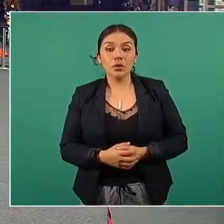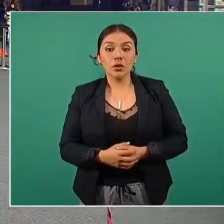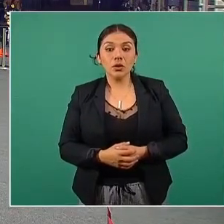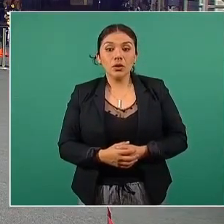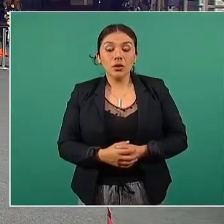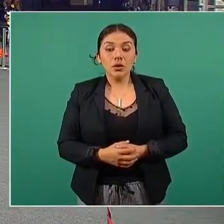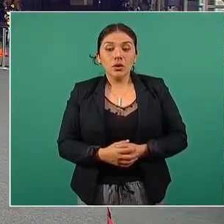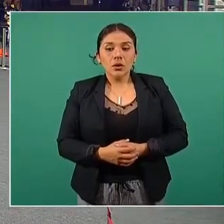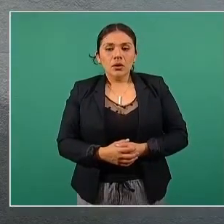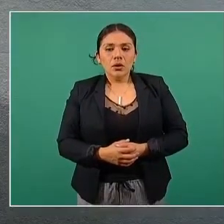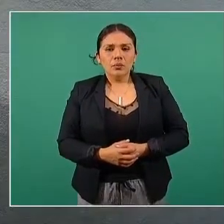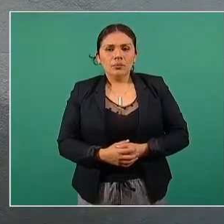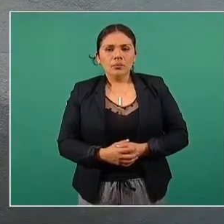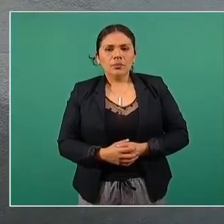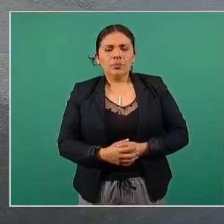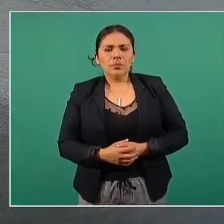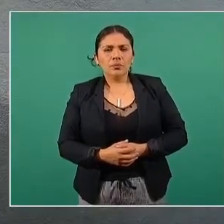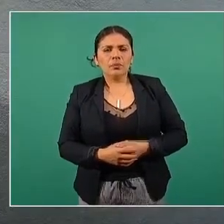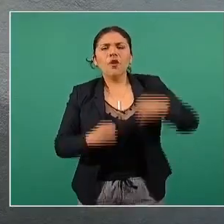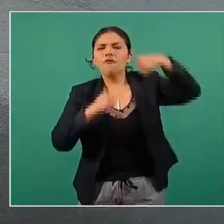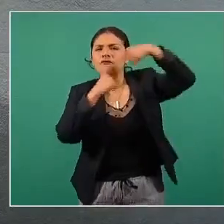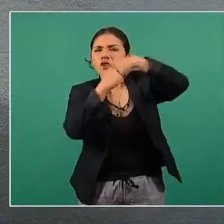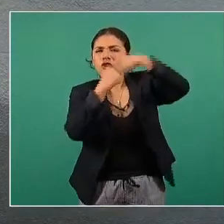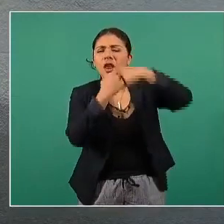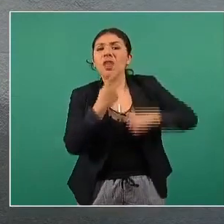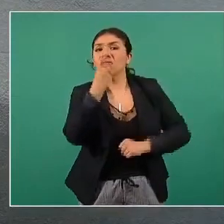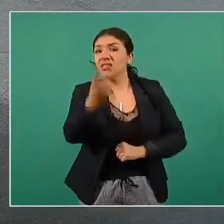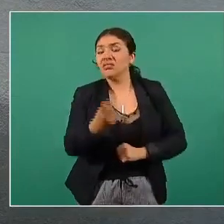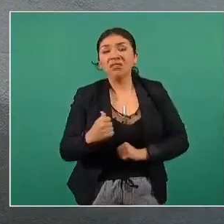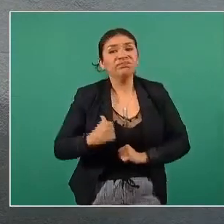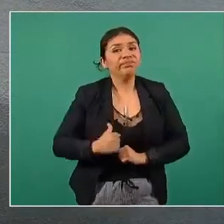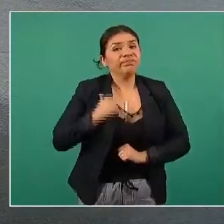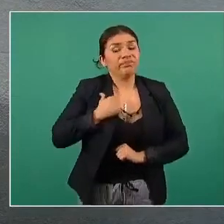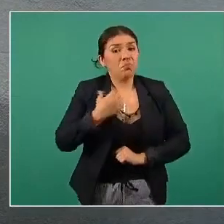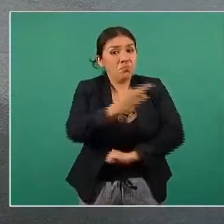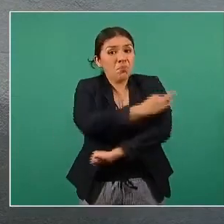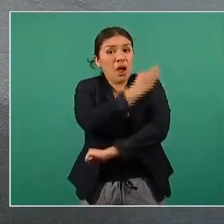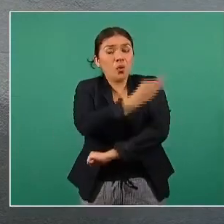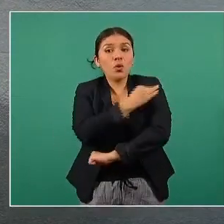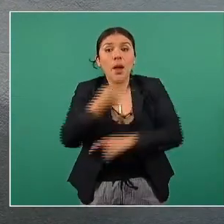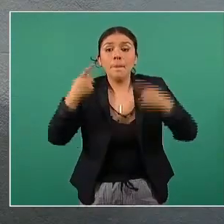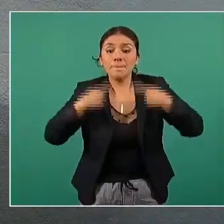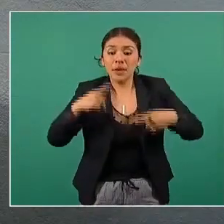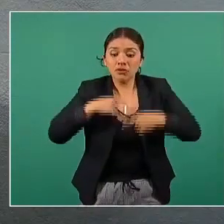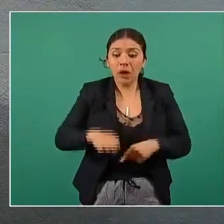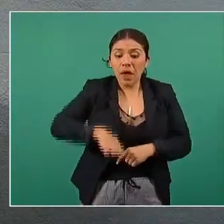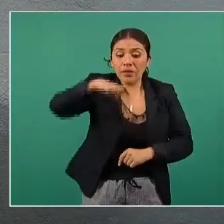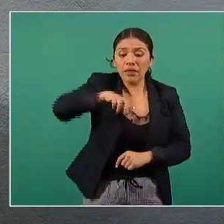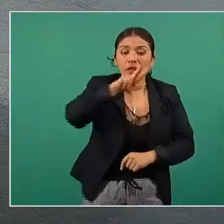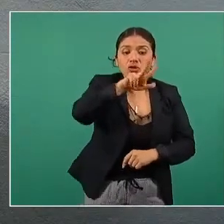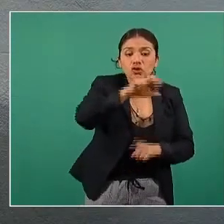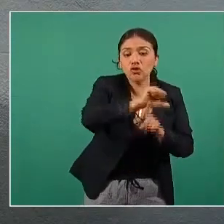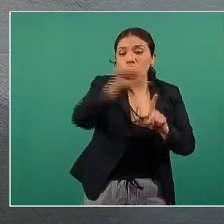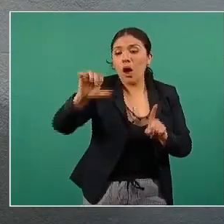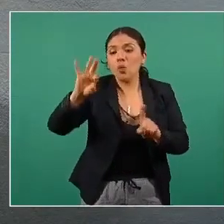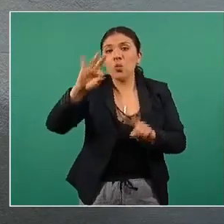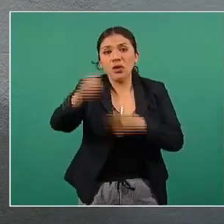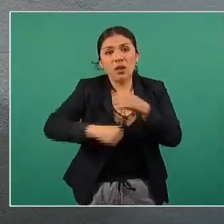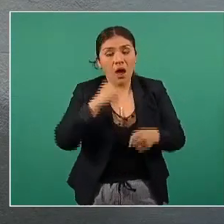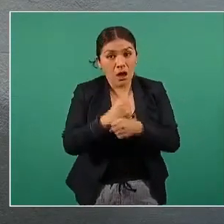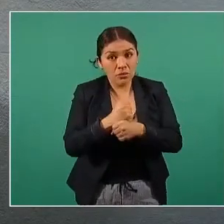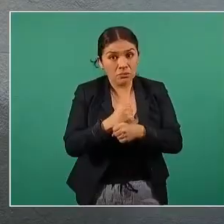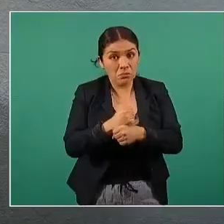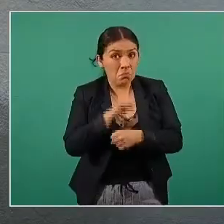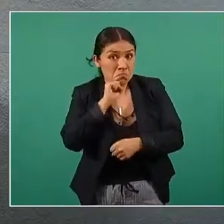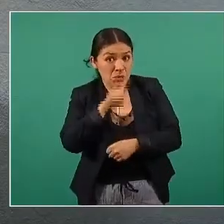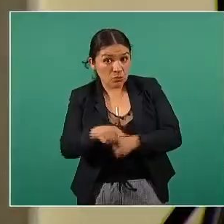en la frontera se hablaba de que se va a priorizar o se va a aplicar la vacuna a personas entre 18 y 40 años en estas regiones en estos estados va a